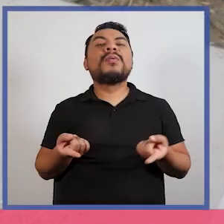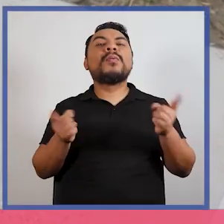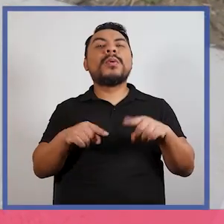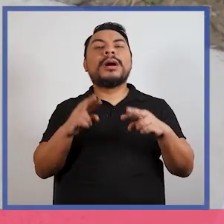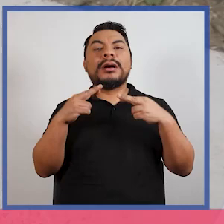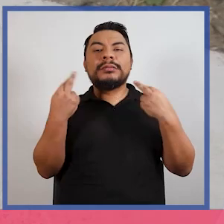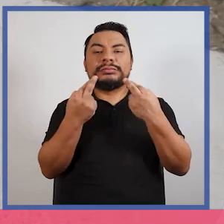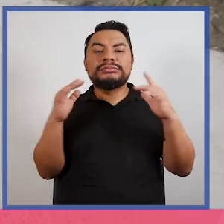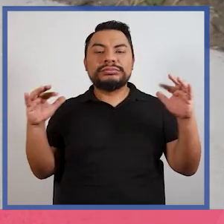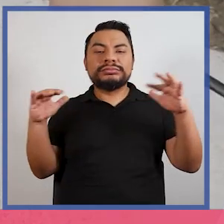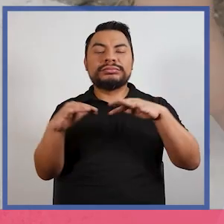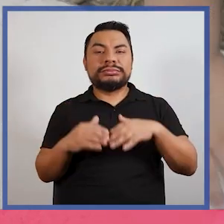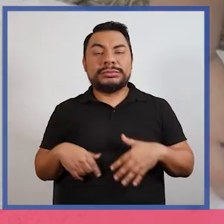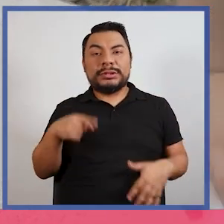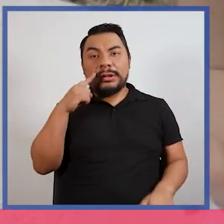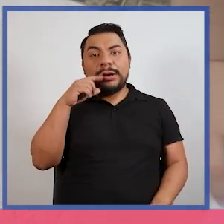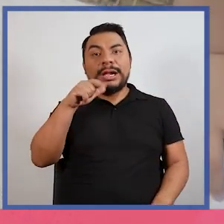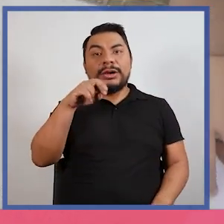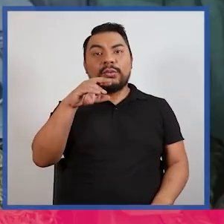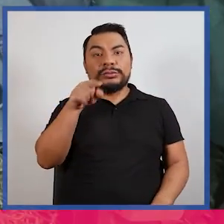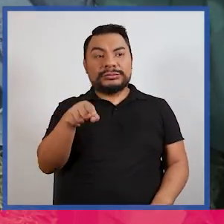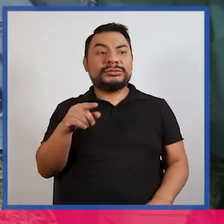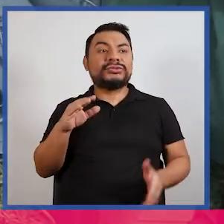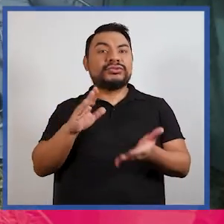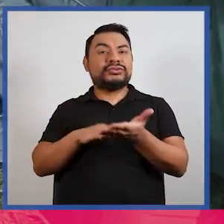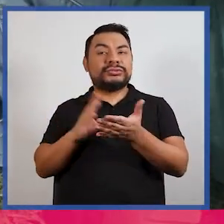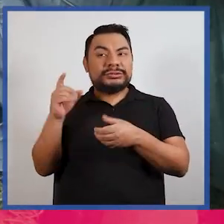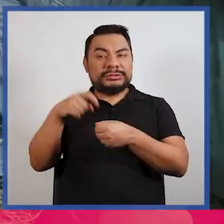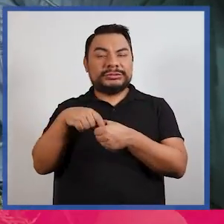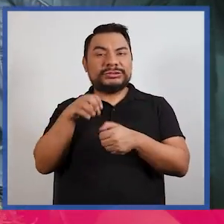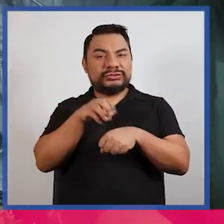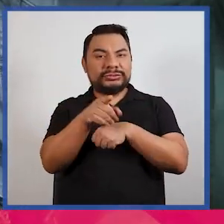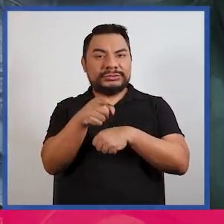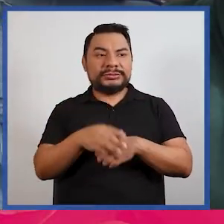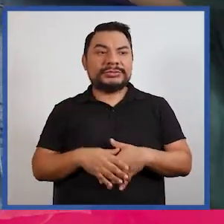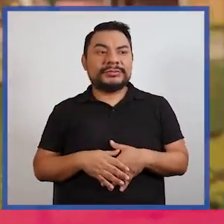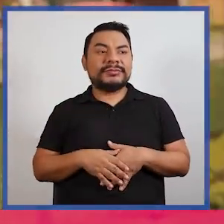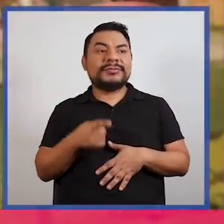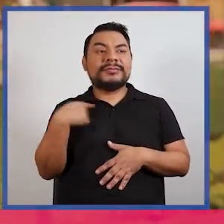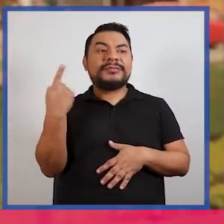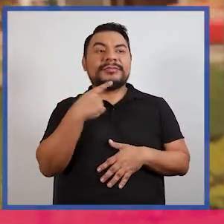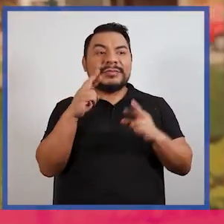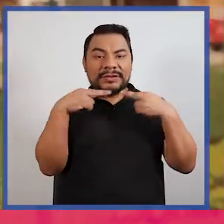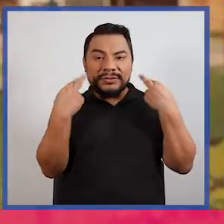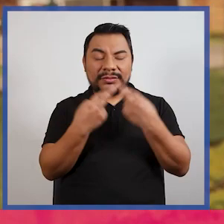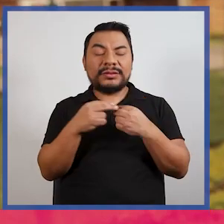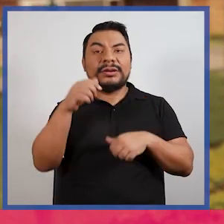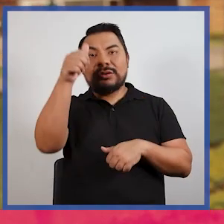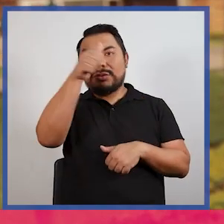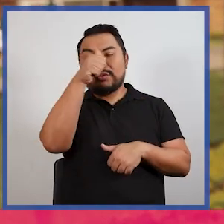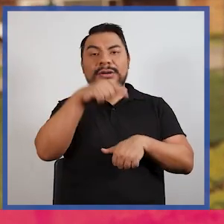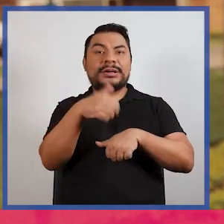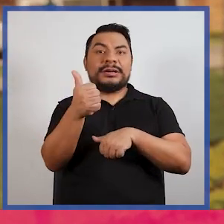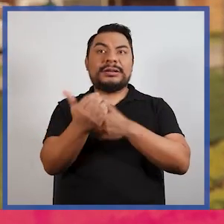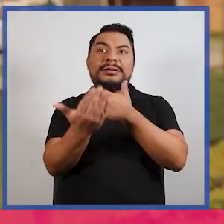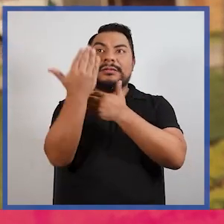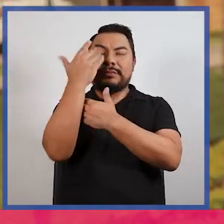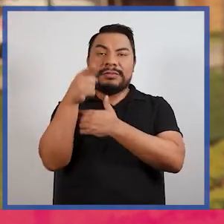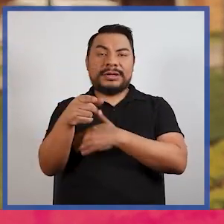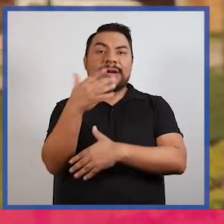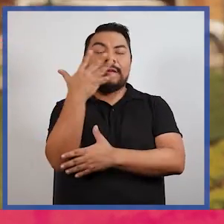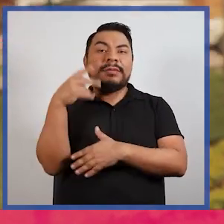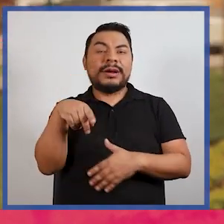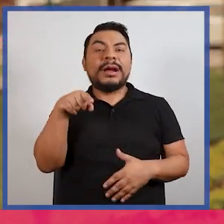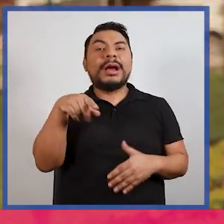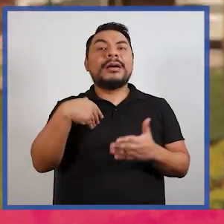¿Cuándo se reúnen? Rodolfo, de la Asociación de Escultismo, da más tips. Nos reunimos los domingos a las 10 de la mañana en el Parque de la Media